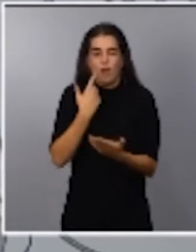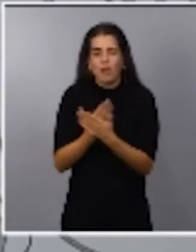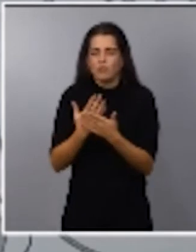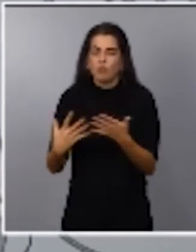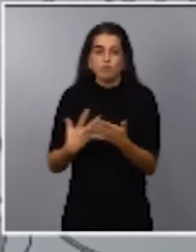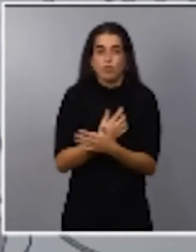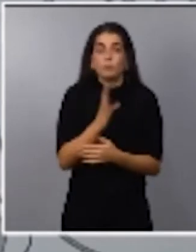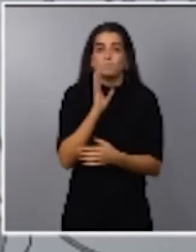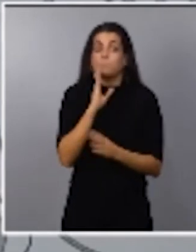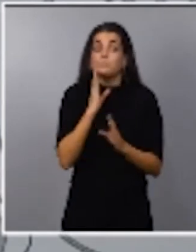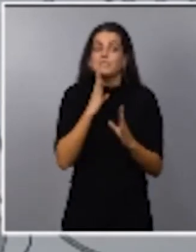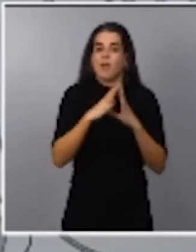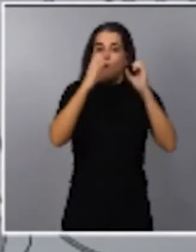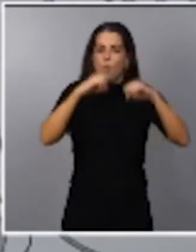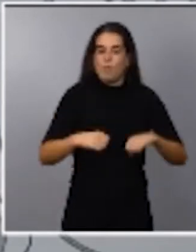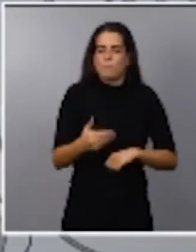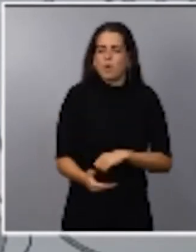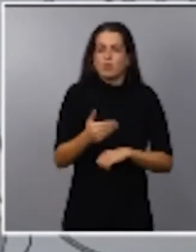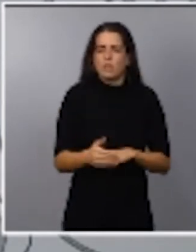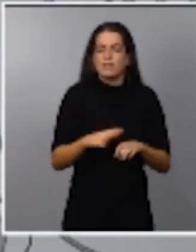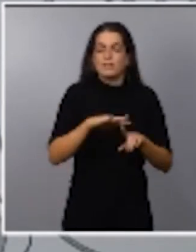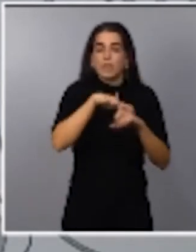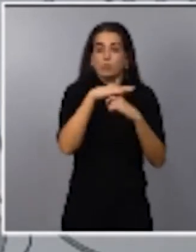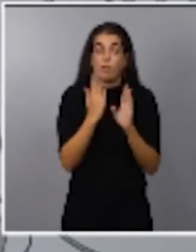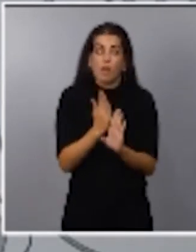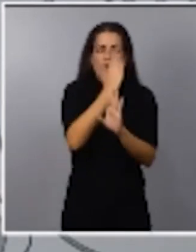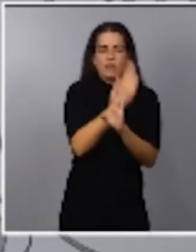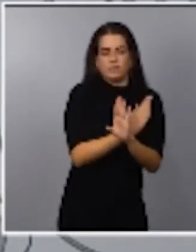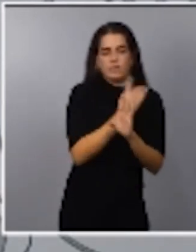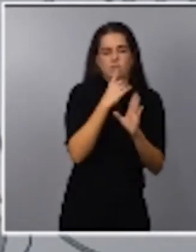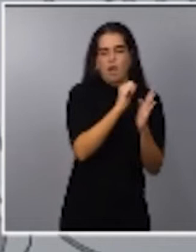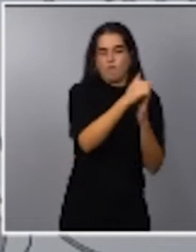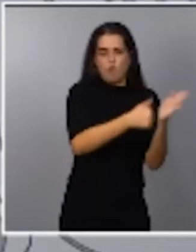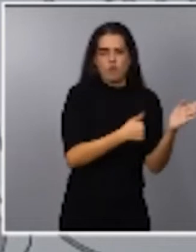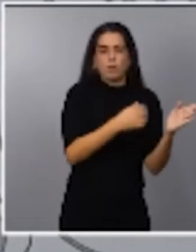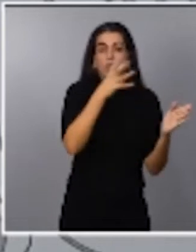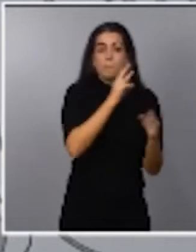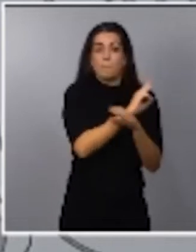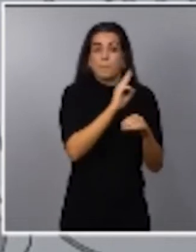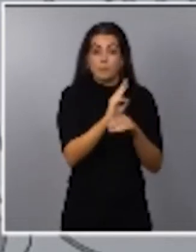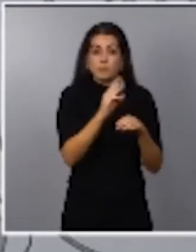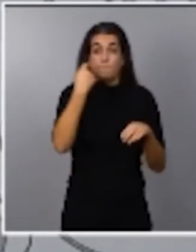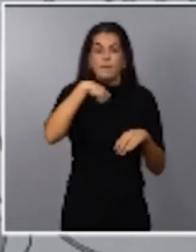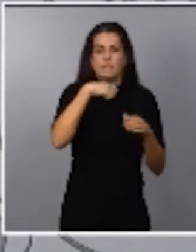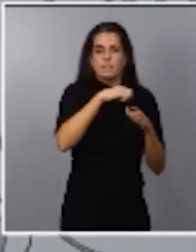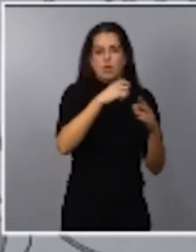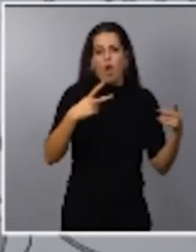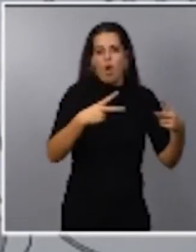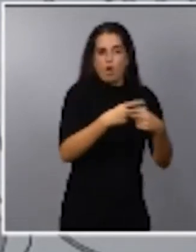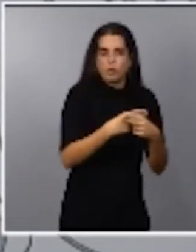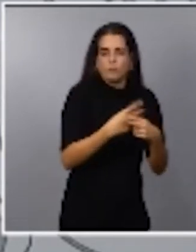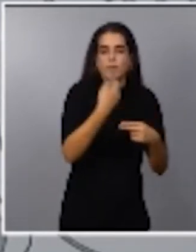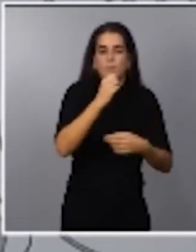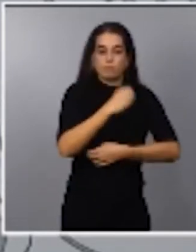que revierte la situación anterior. El Partido Popular recortó las pensiones y vació la hucha